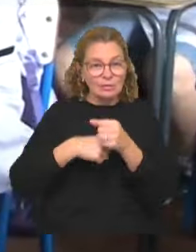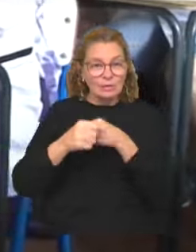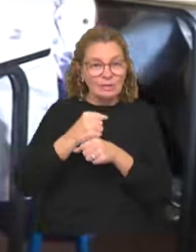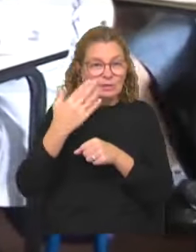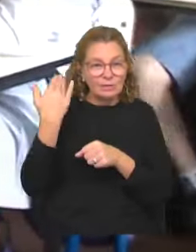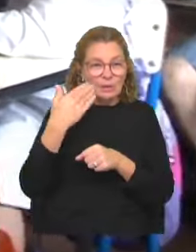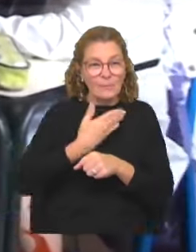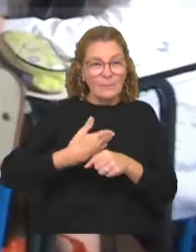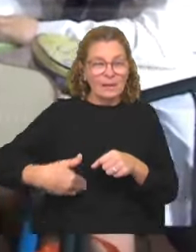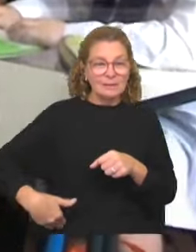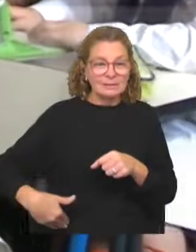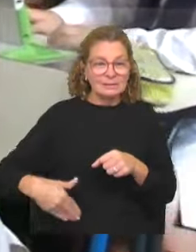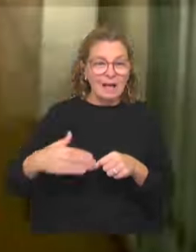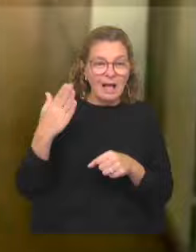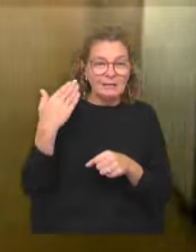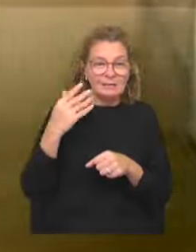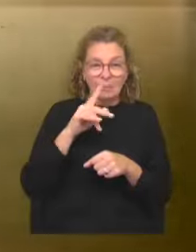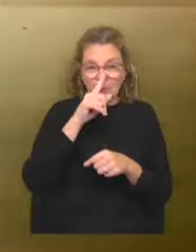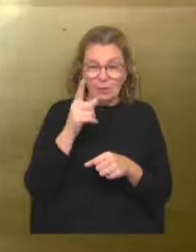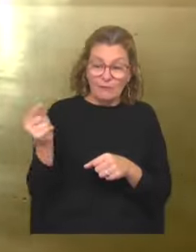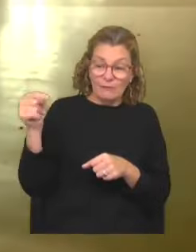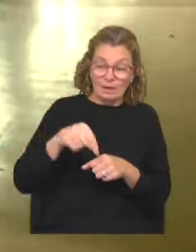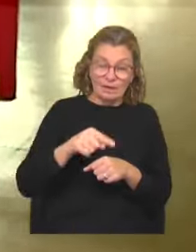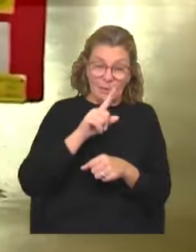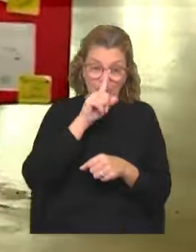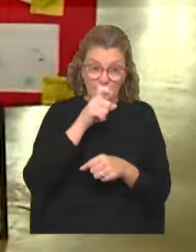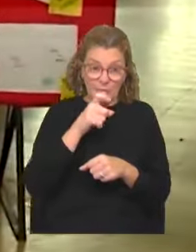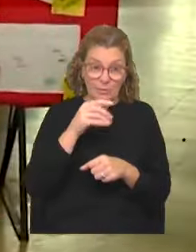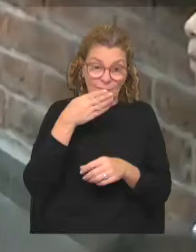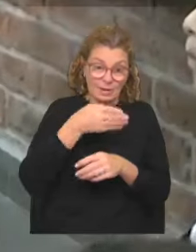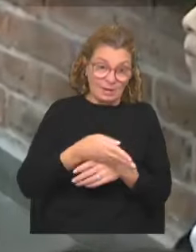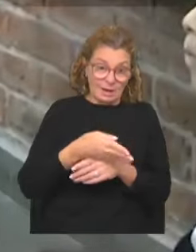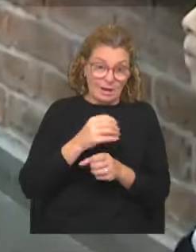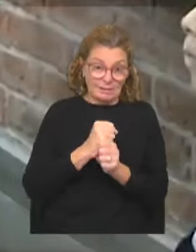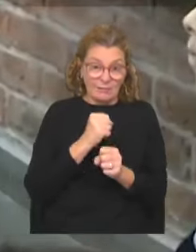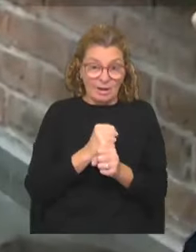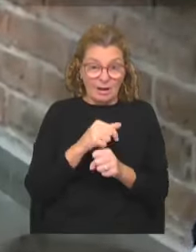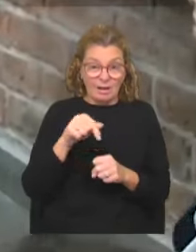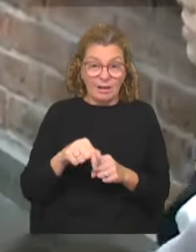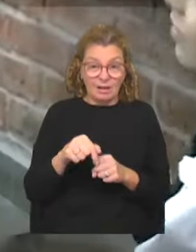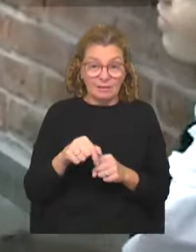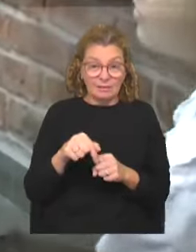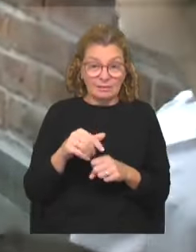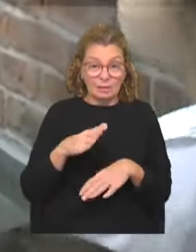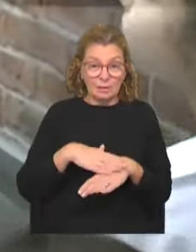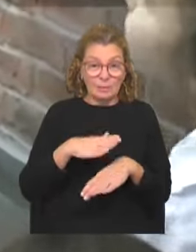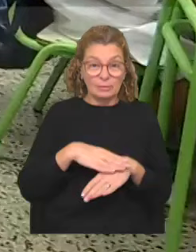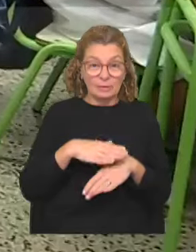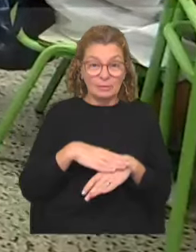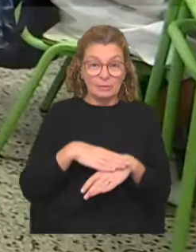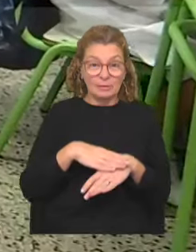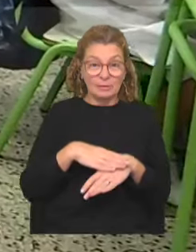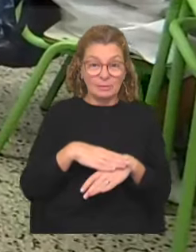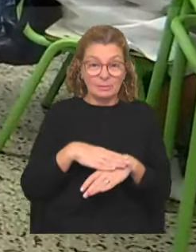atrás, maestras del interior que se trasladaban a Montevideo, ocupar esos cargos, esos cargos que eran